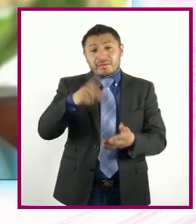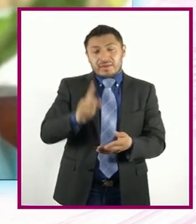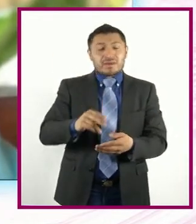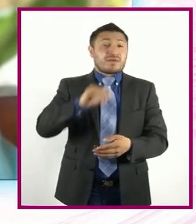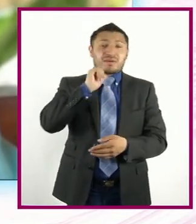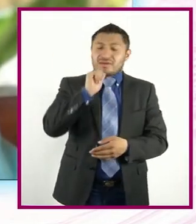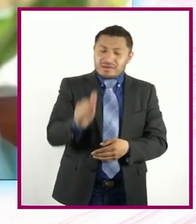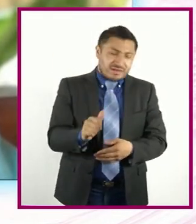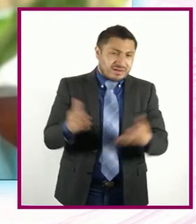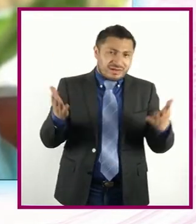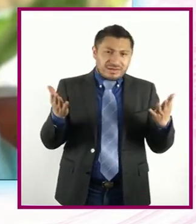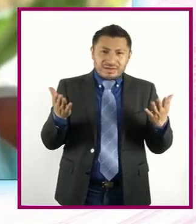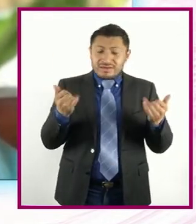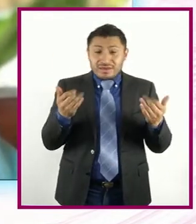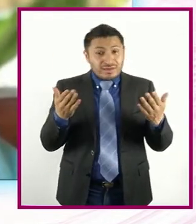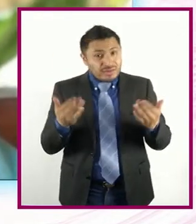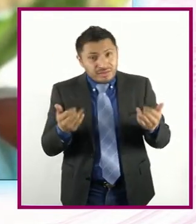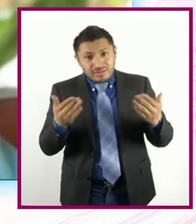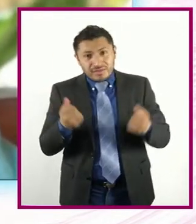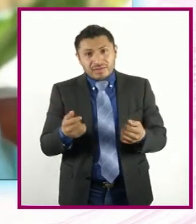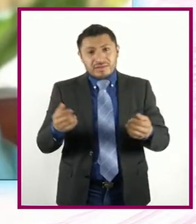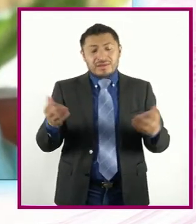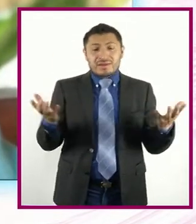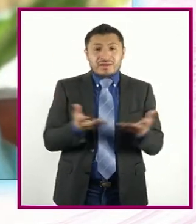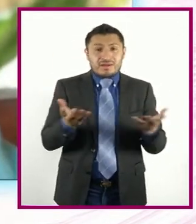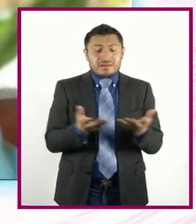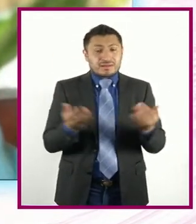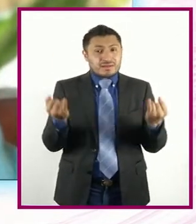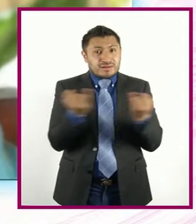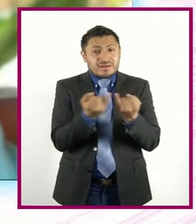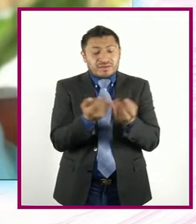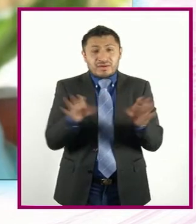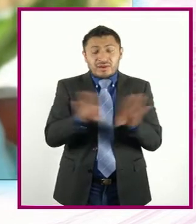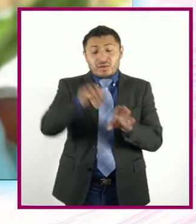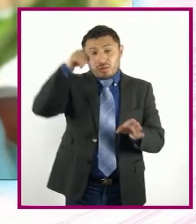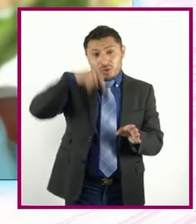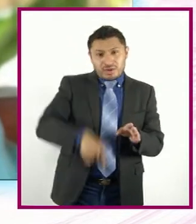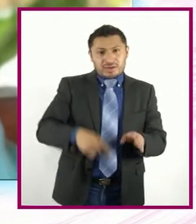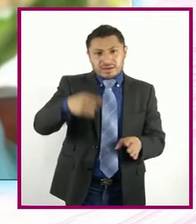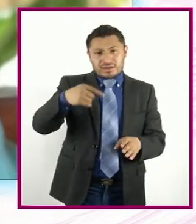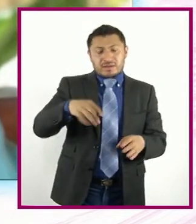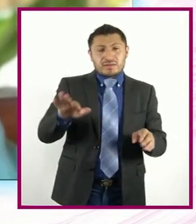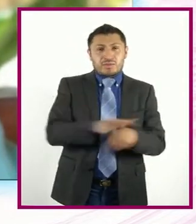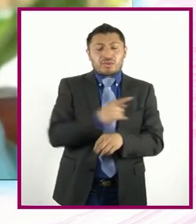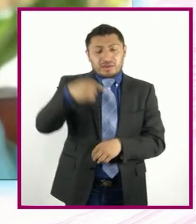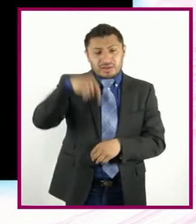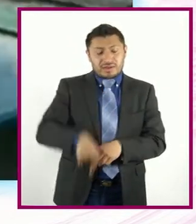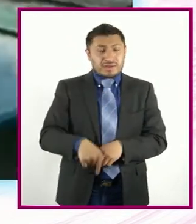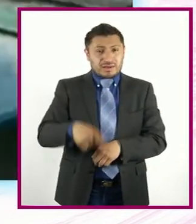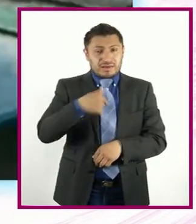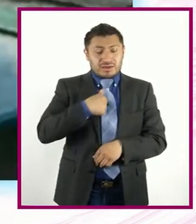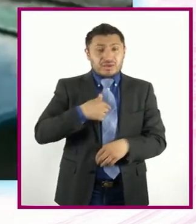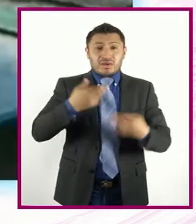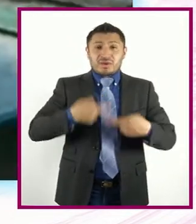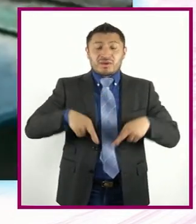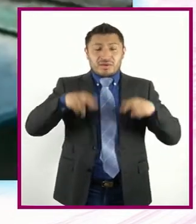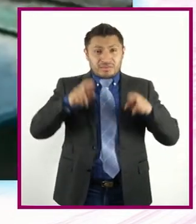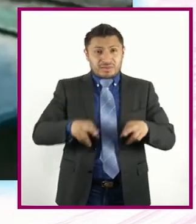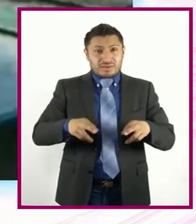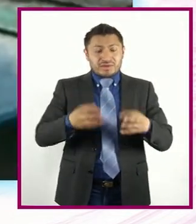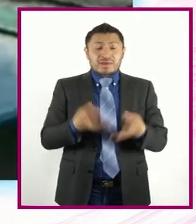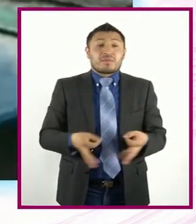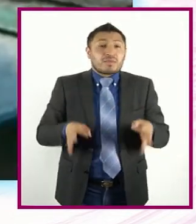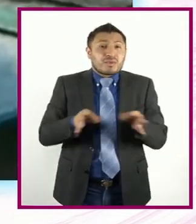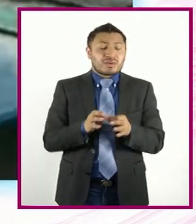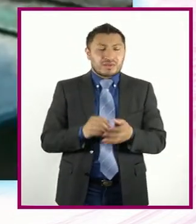La esencia De hacerlo A través de lo que Para mí Representa Estar aquí En el momento En el